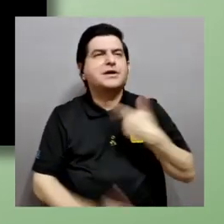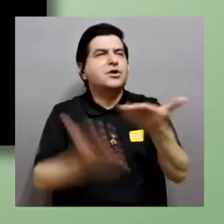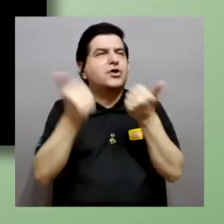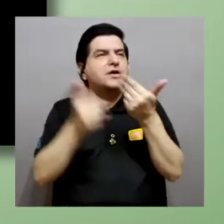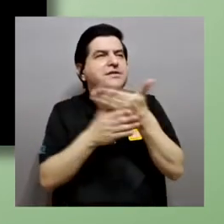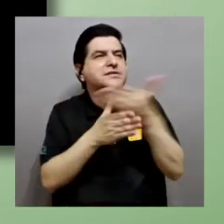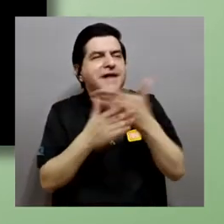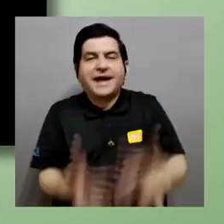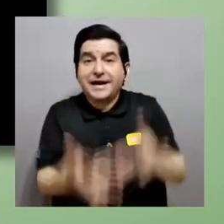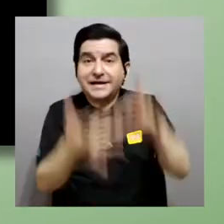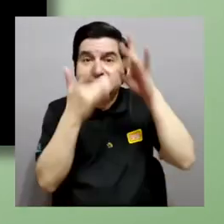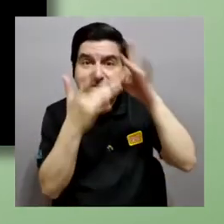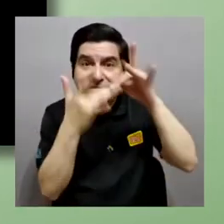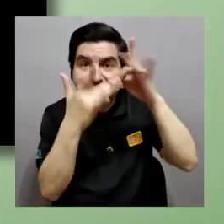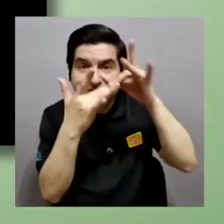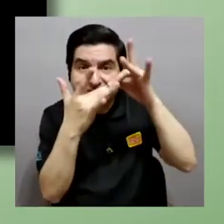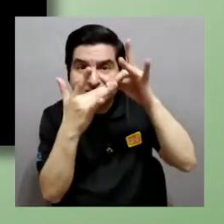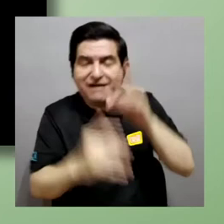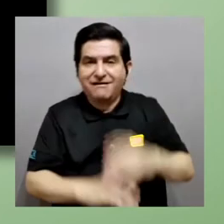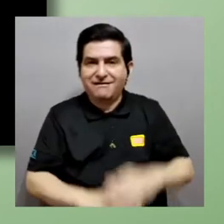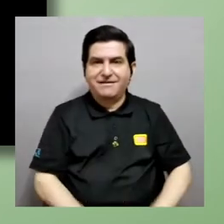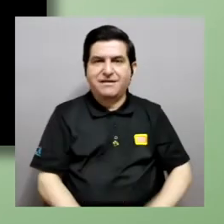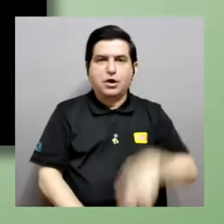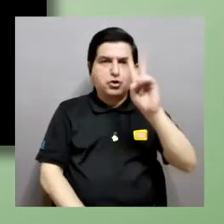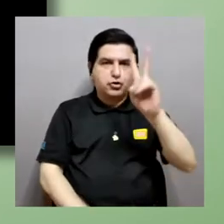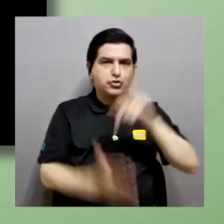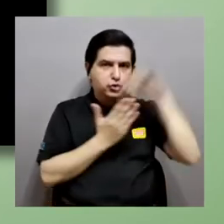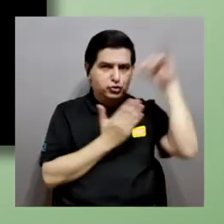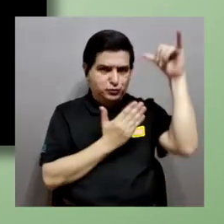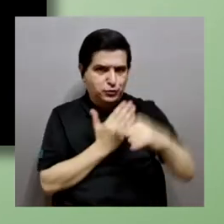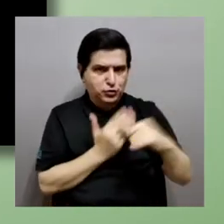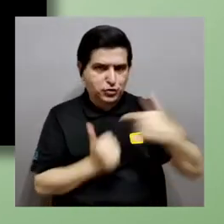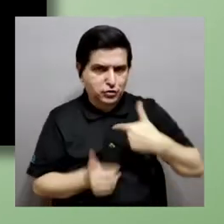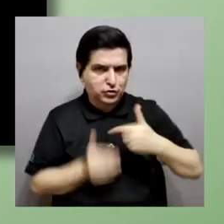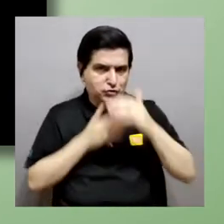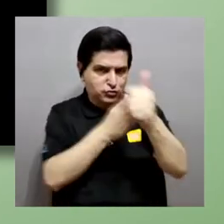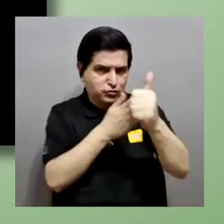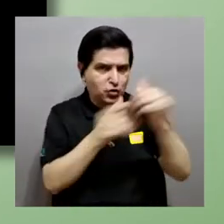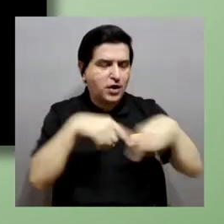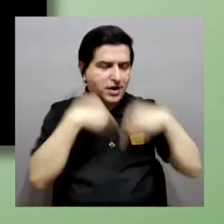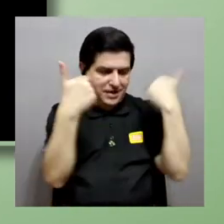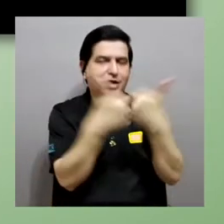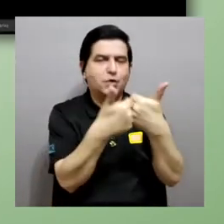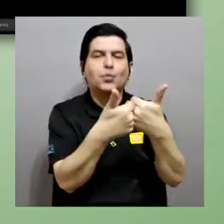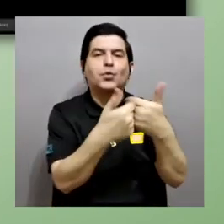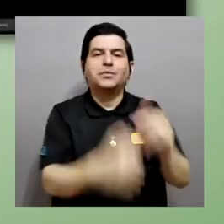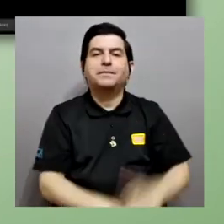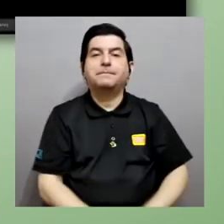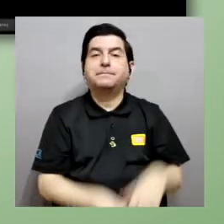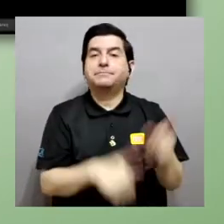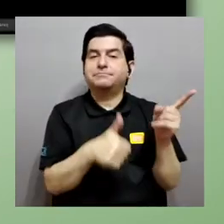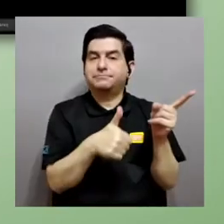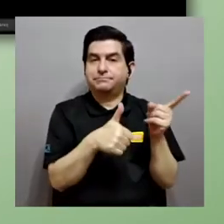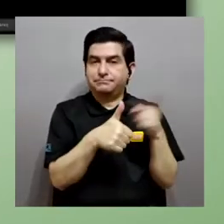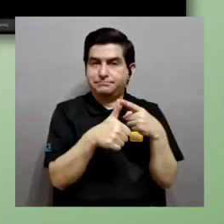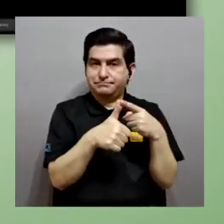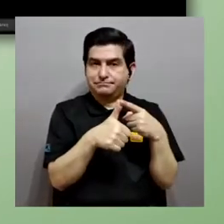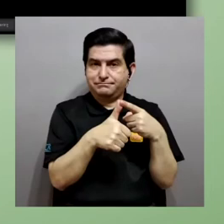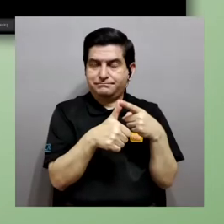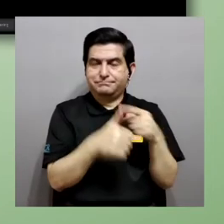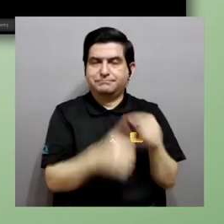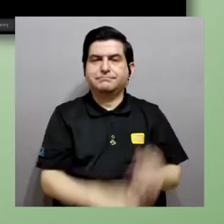quisiera compartir en particular dos proyectos que estoy liderando dentro del grupo. El primero